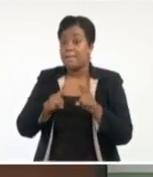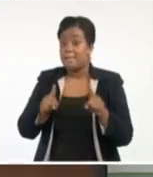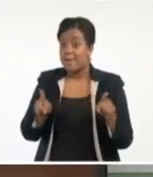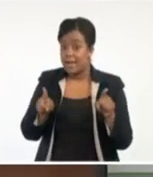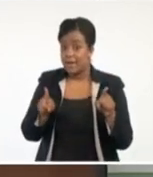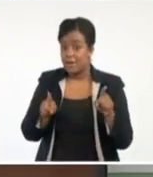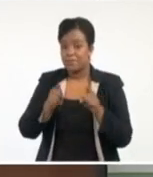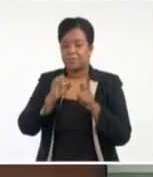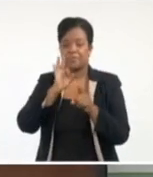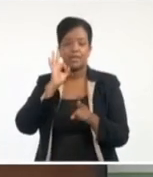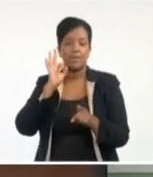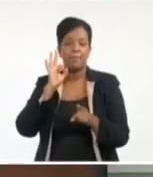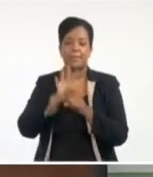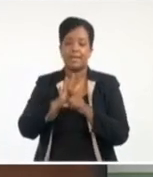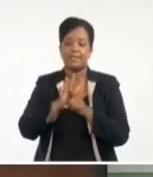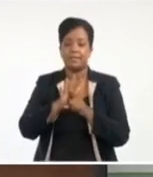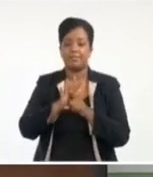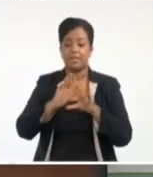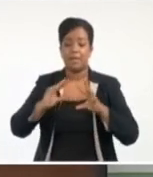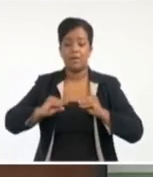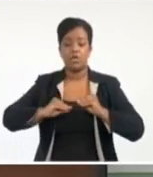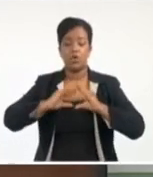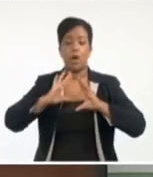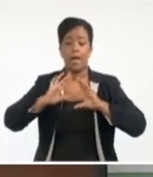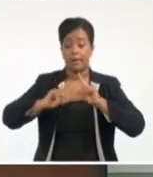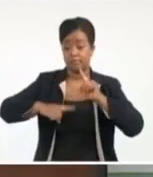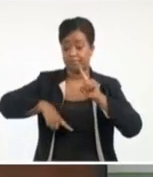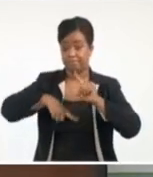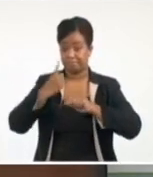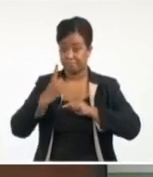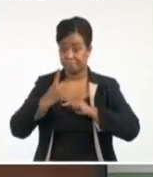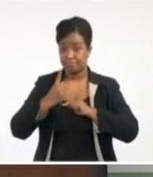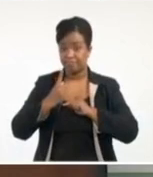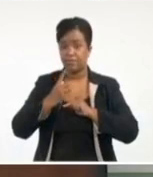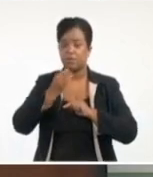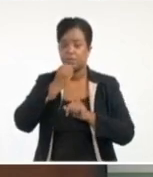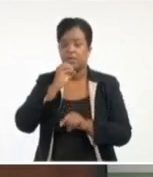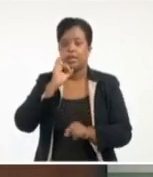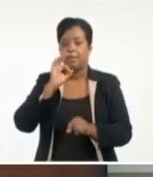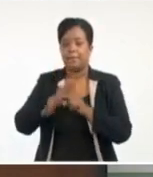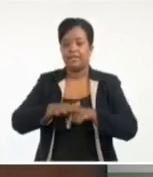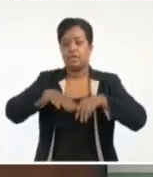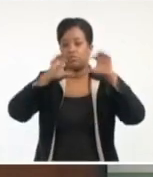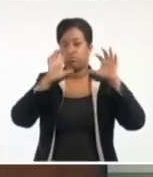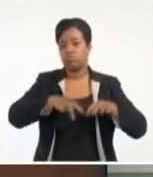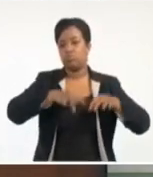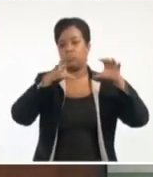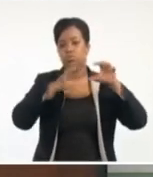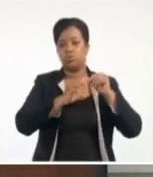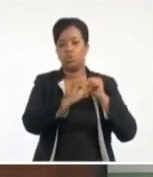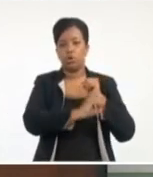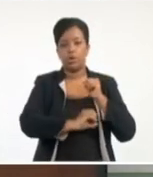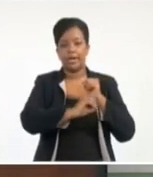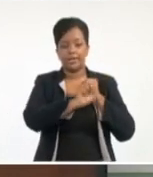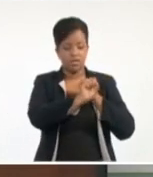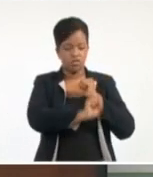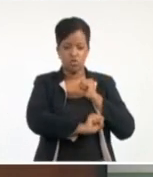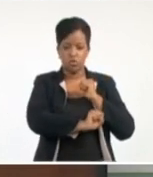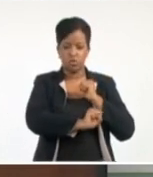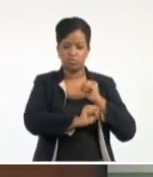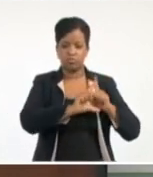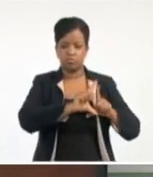próxima madrugada van a empezar a comenzar los chubascos, lluvias en el sur de las provincias orientales de Cuba,